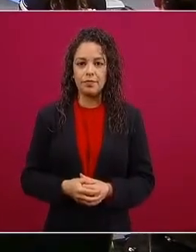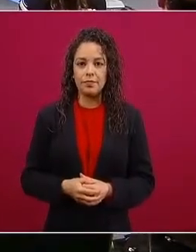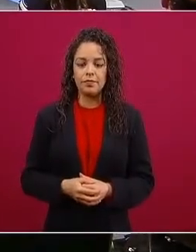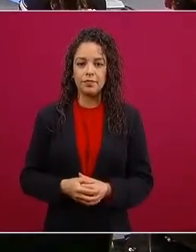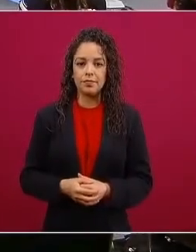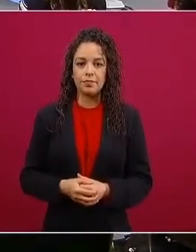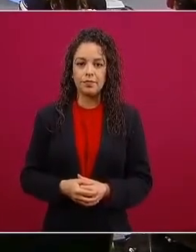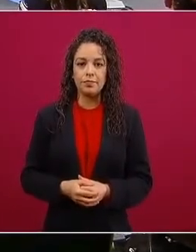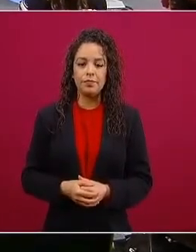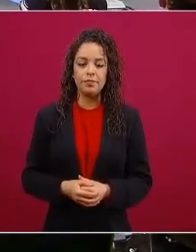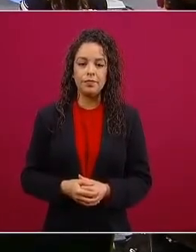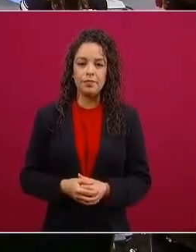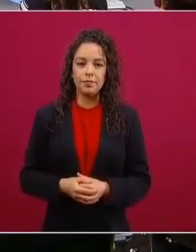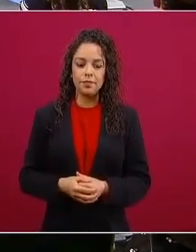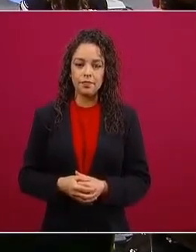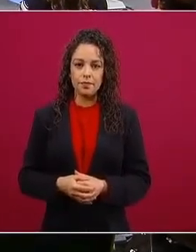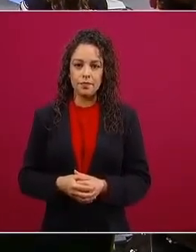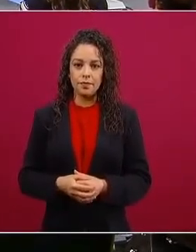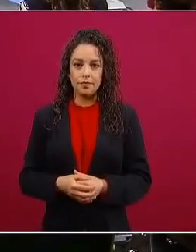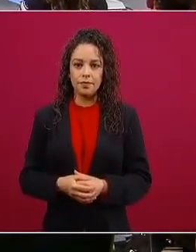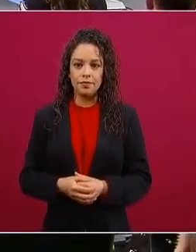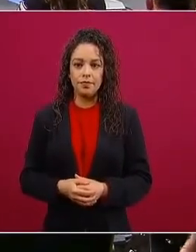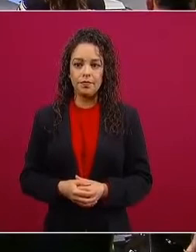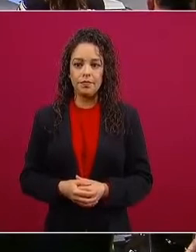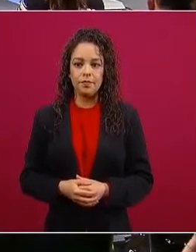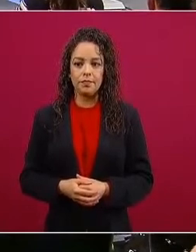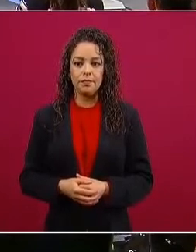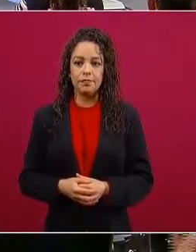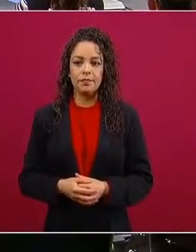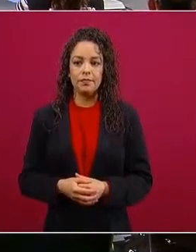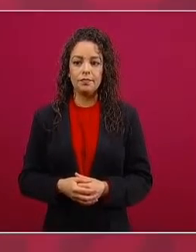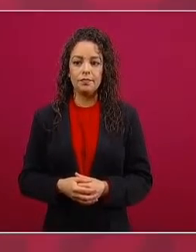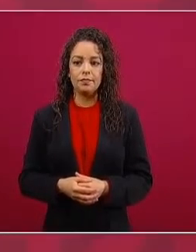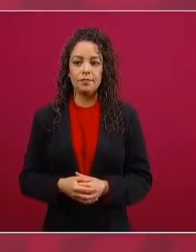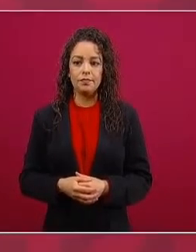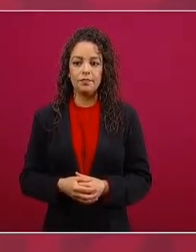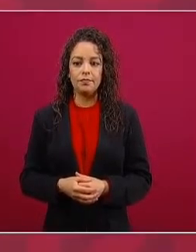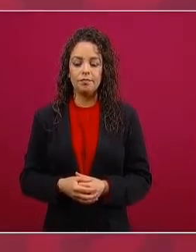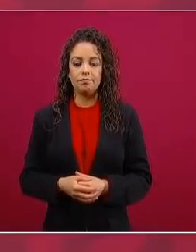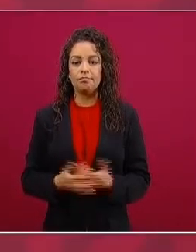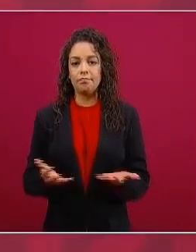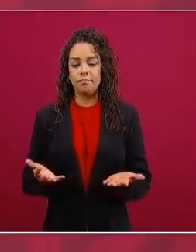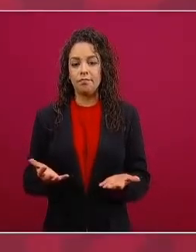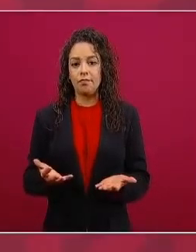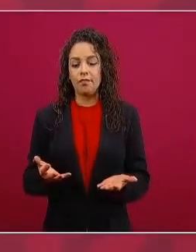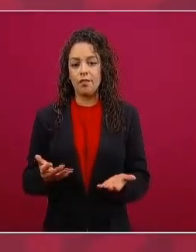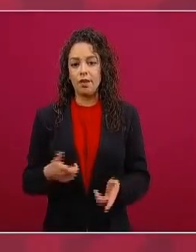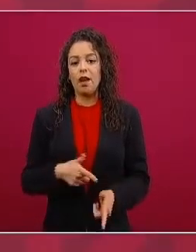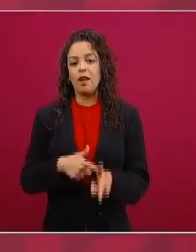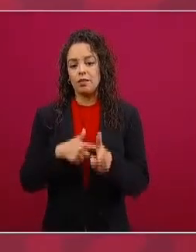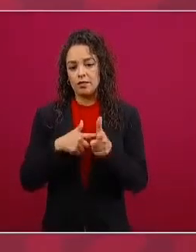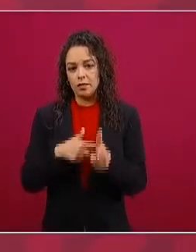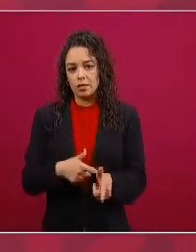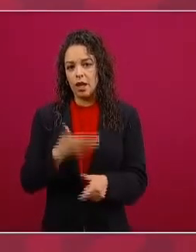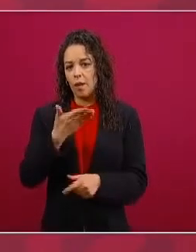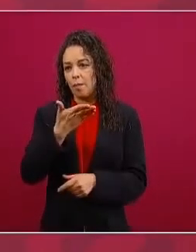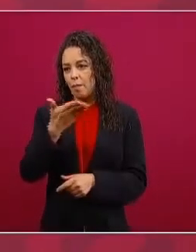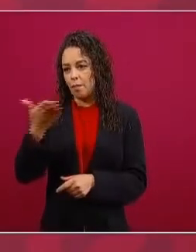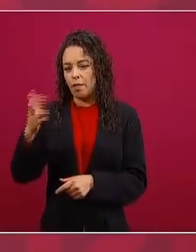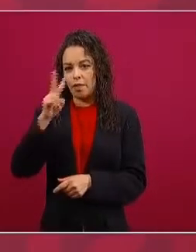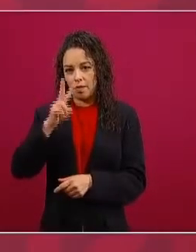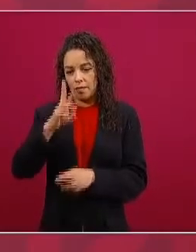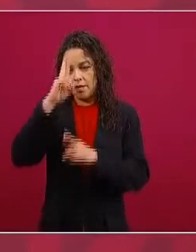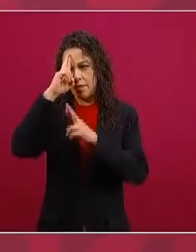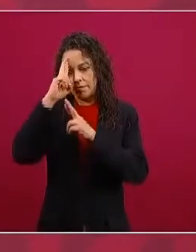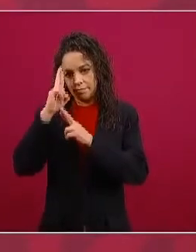vamos a seguir respetuosamente pidiéndoles que que que que que lo mismo en el